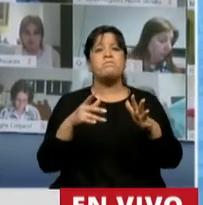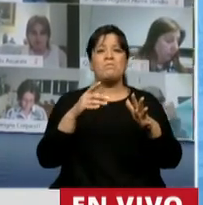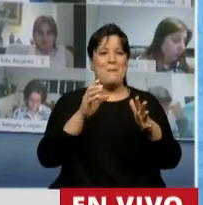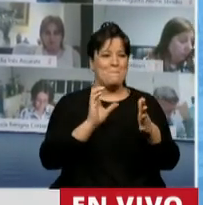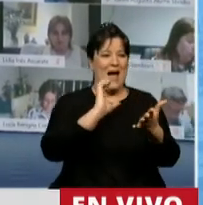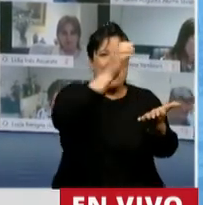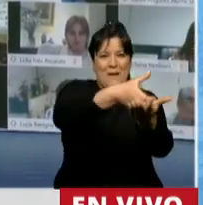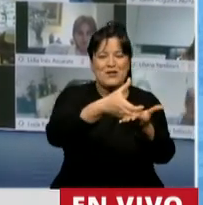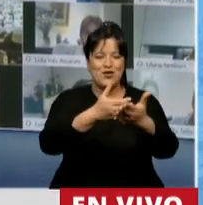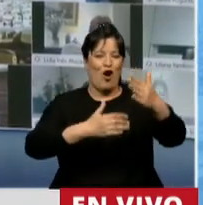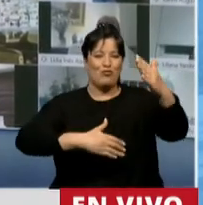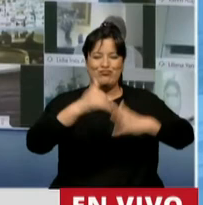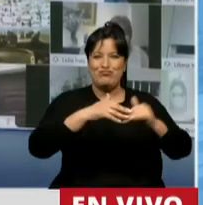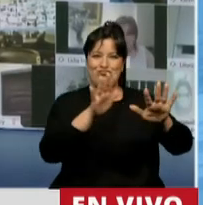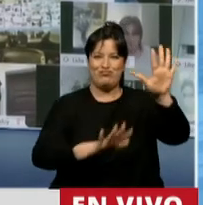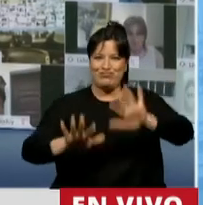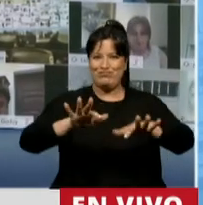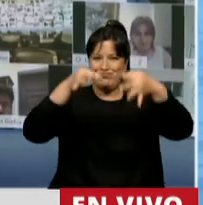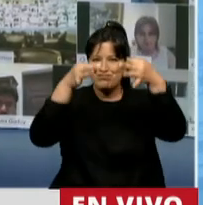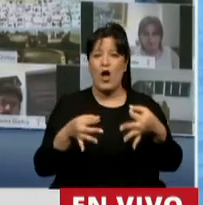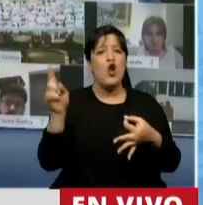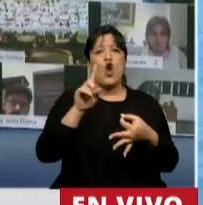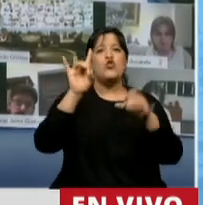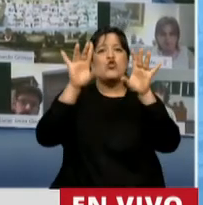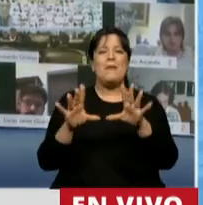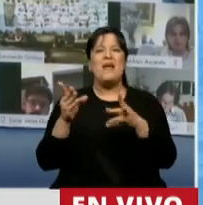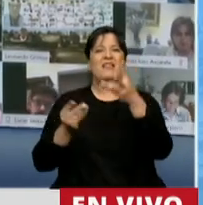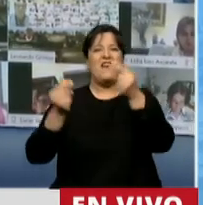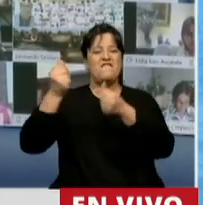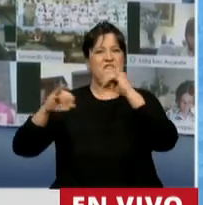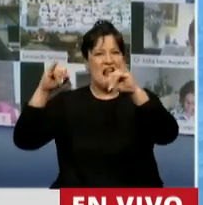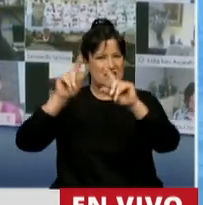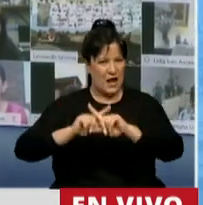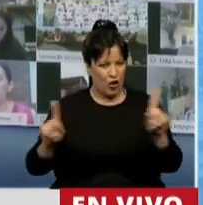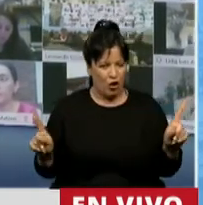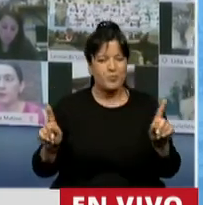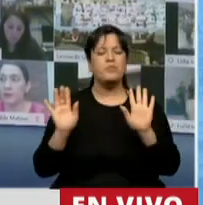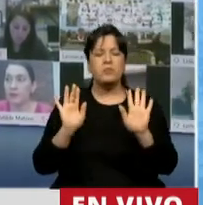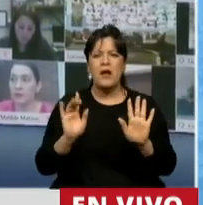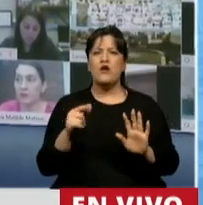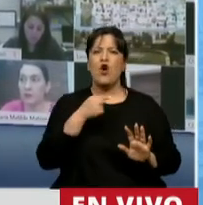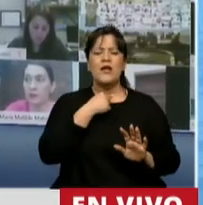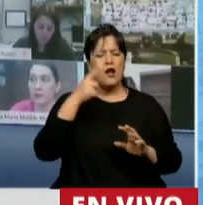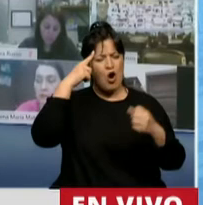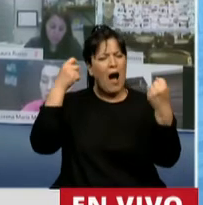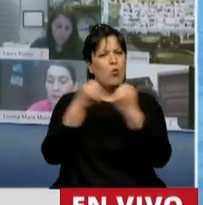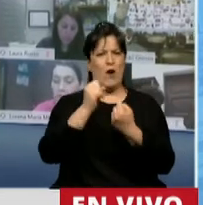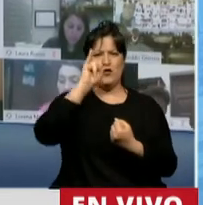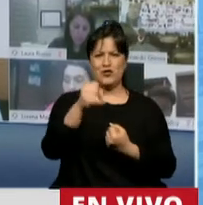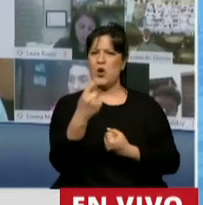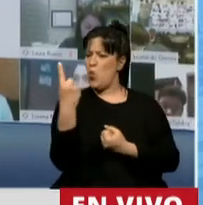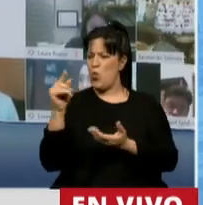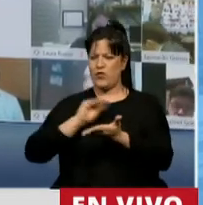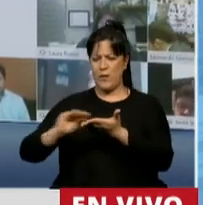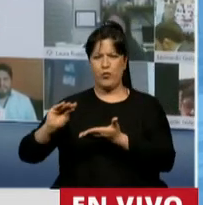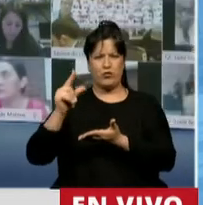productivas, tratando de salir de un perfil de inversiones netamente financieras. Y yo quiero coincidir en lo único que coincido con un diputado